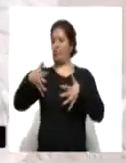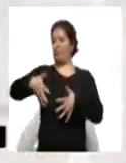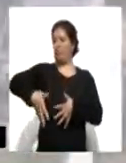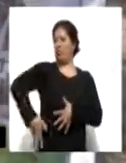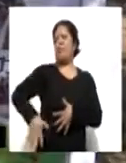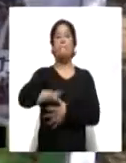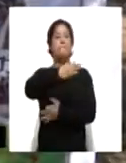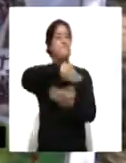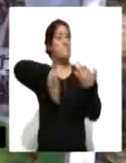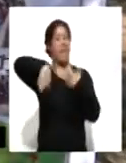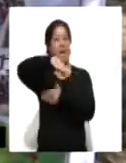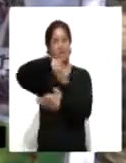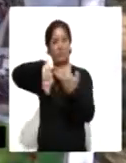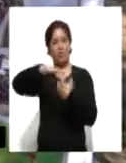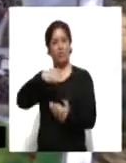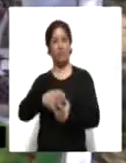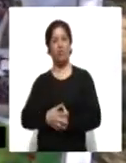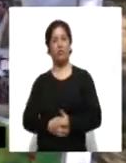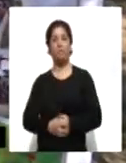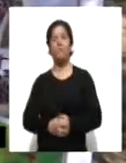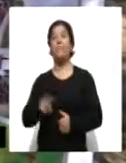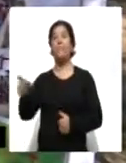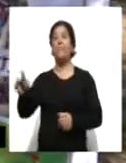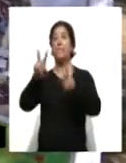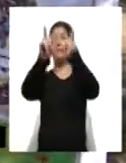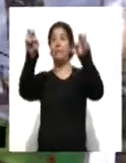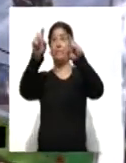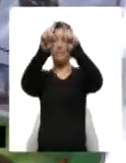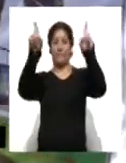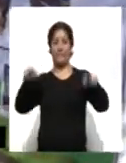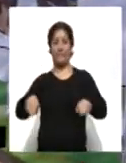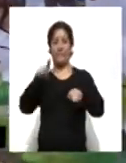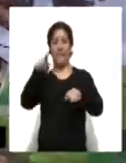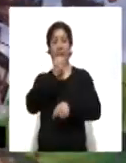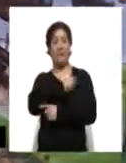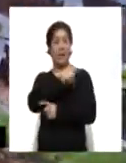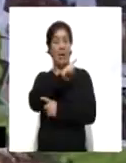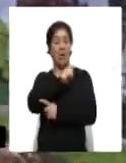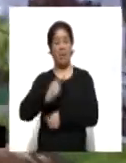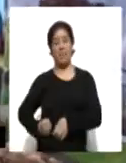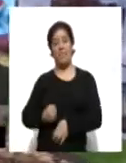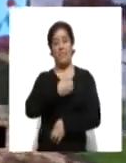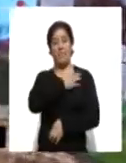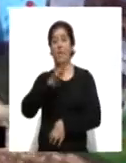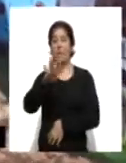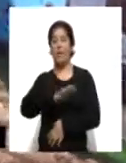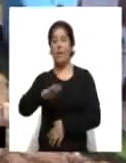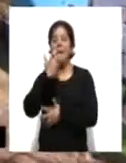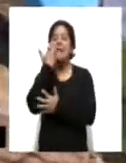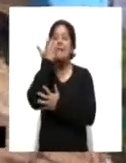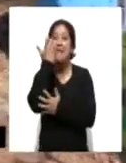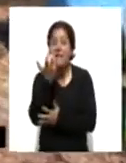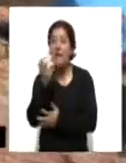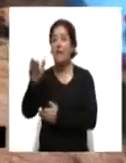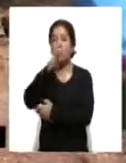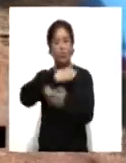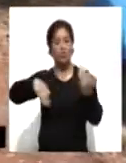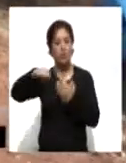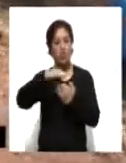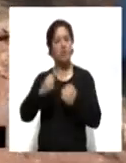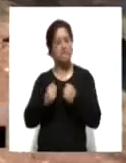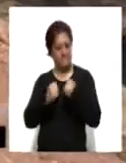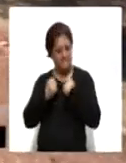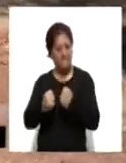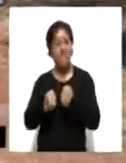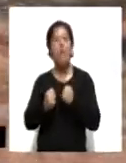Como lo dice su nombre, el programa Salud y Bienestar Comunitario busca que la comunidad se cuide, se empodere